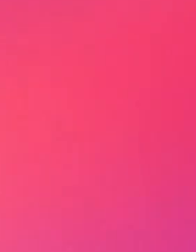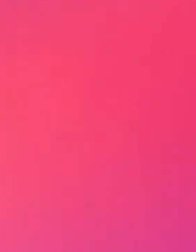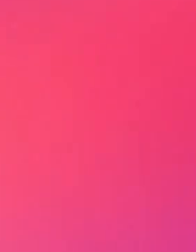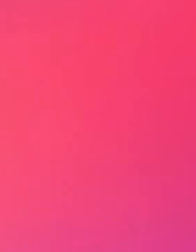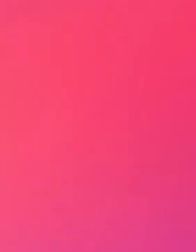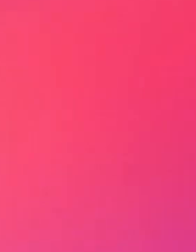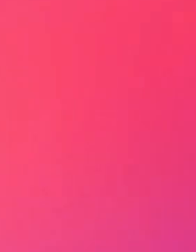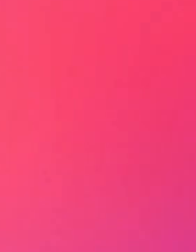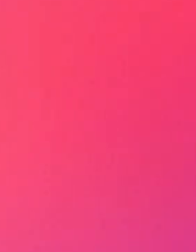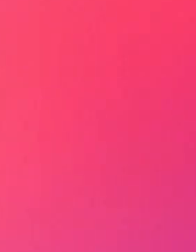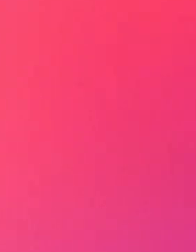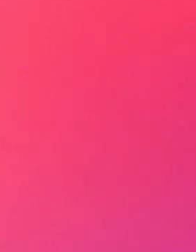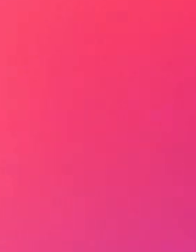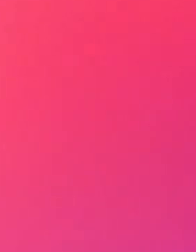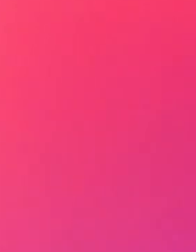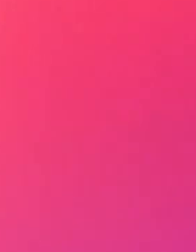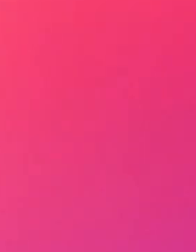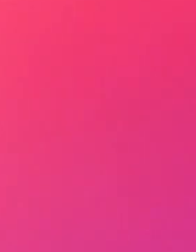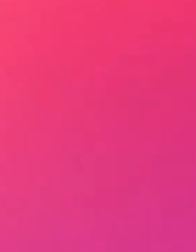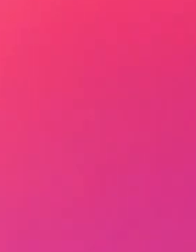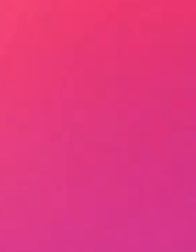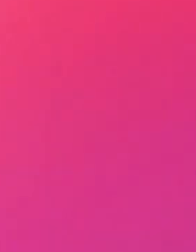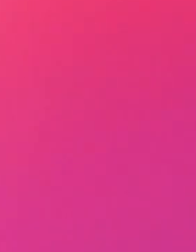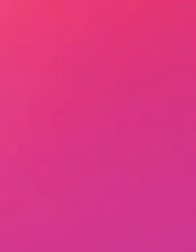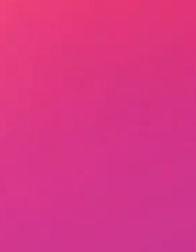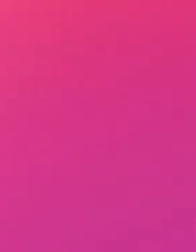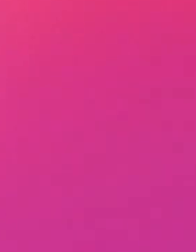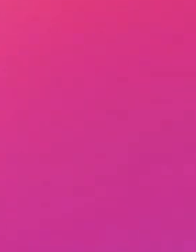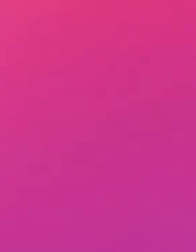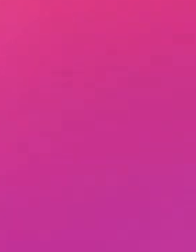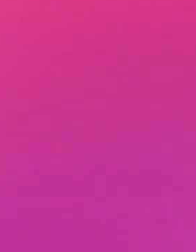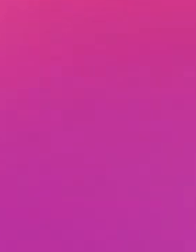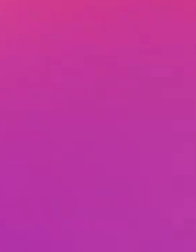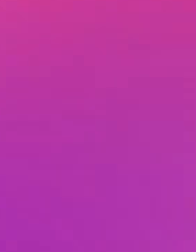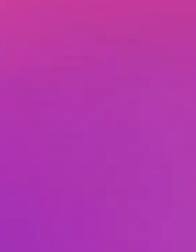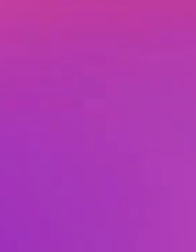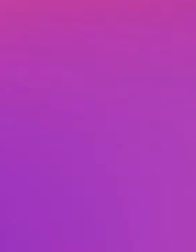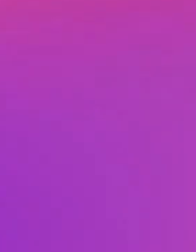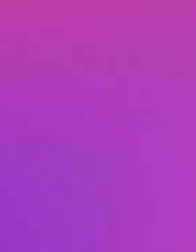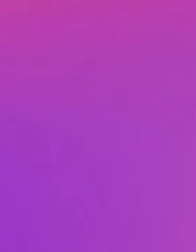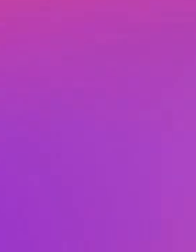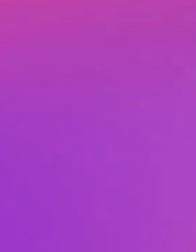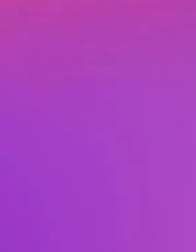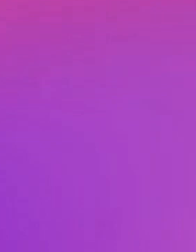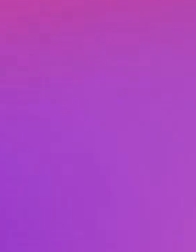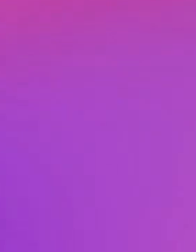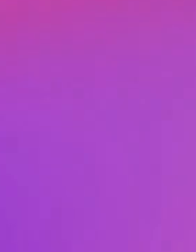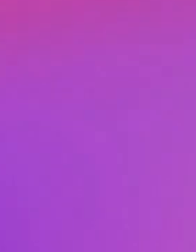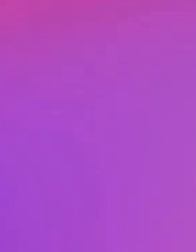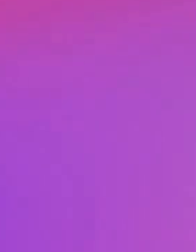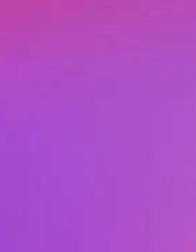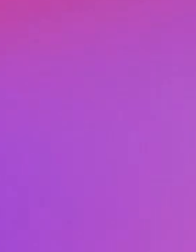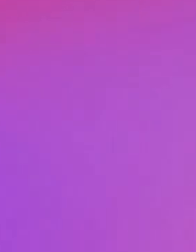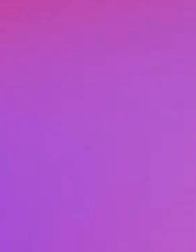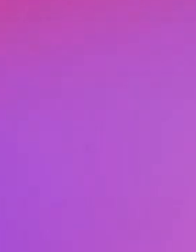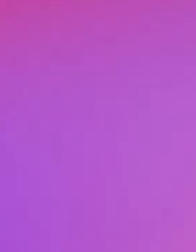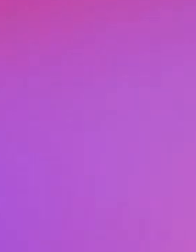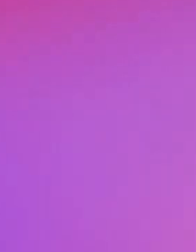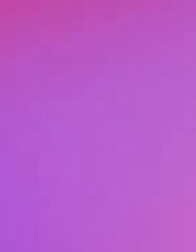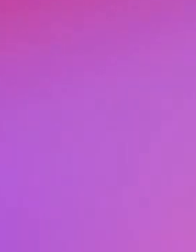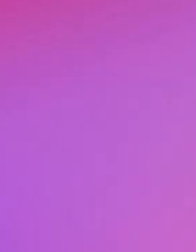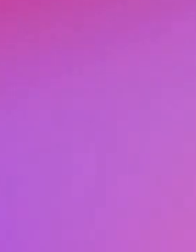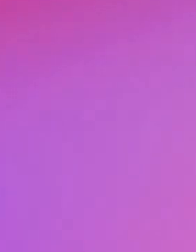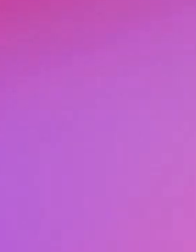aprendizajes. También te invitamos a que consultes las plataformas nuevaescuelamexicana.cep.gov